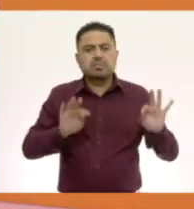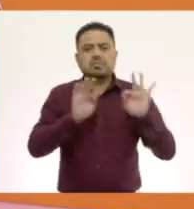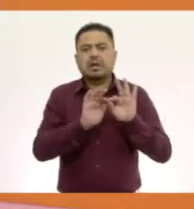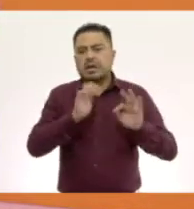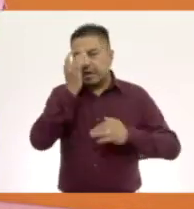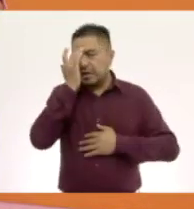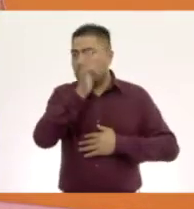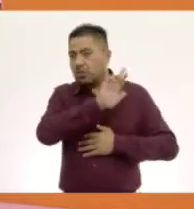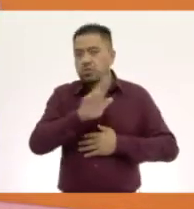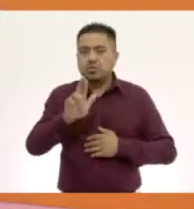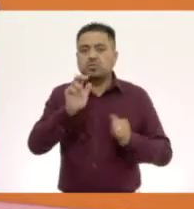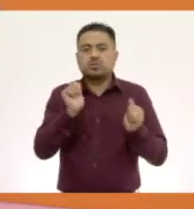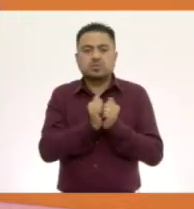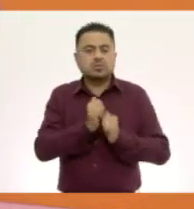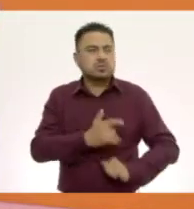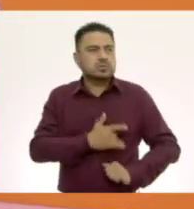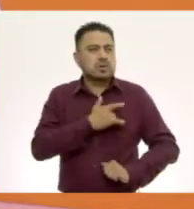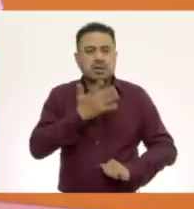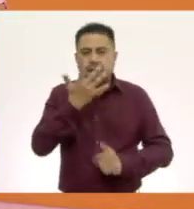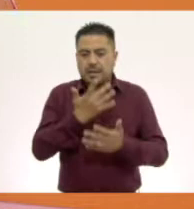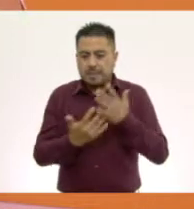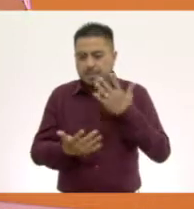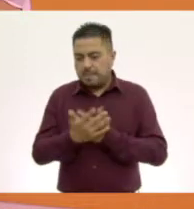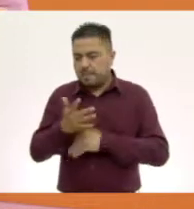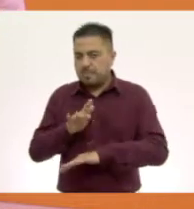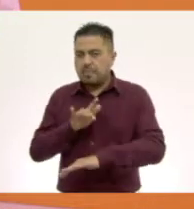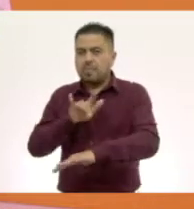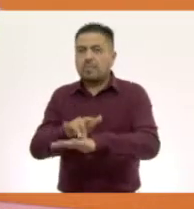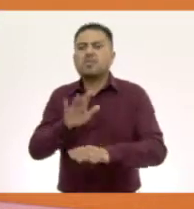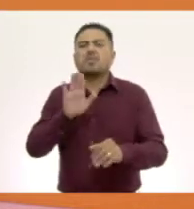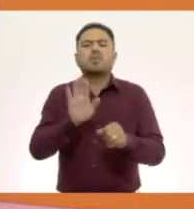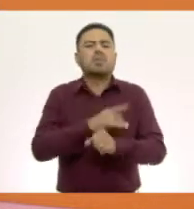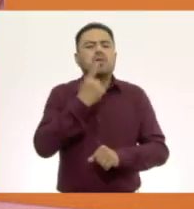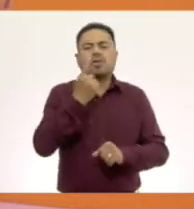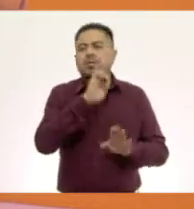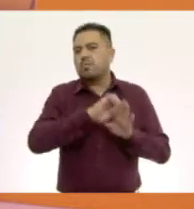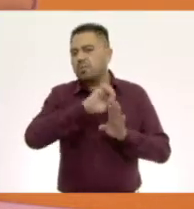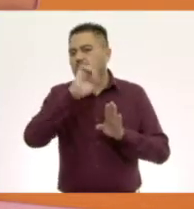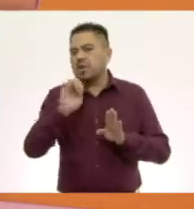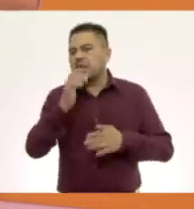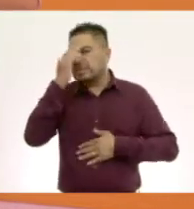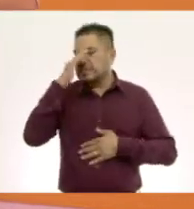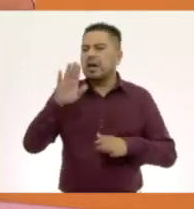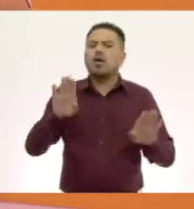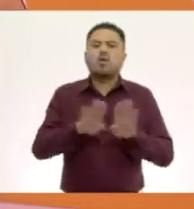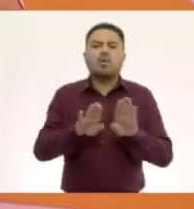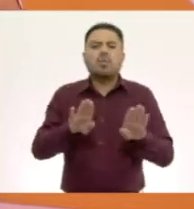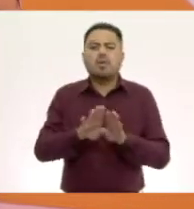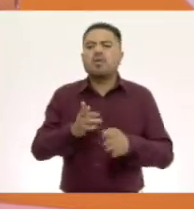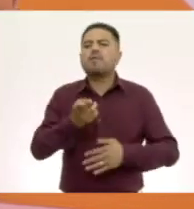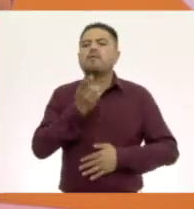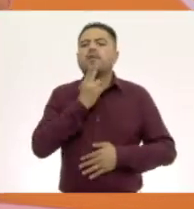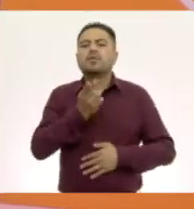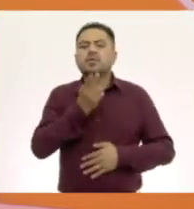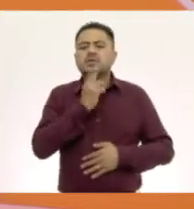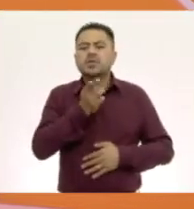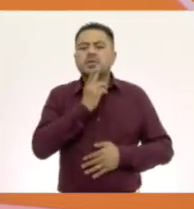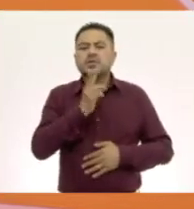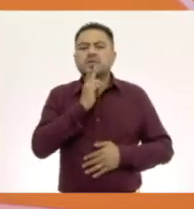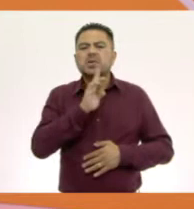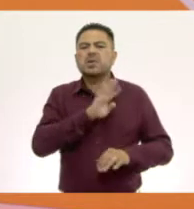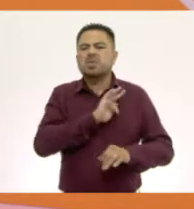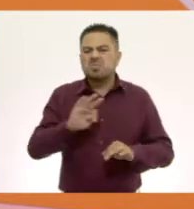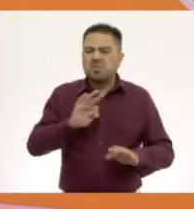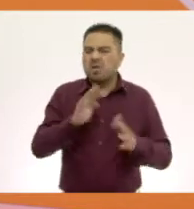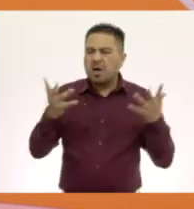reconocer en el sentido del tacto. Porque, por ejemplo, el saber cómo funciona, el saber lo que